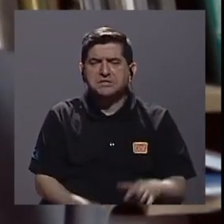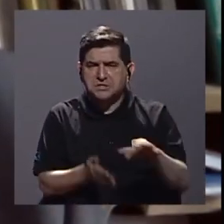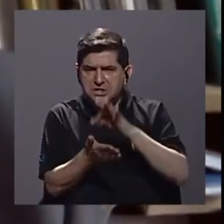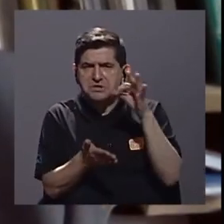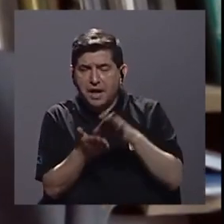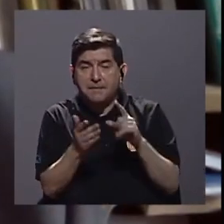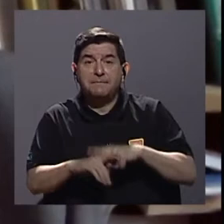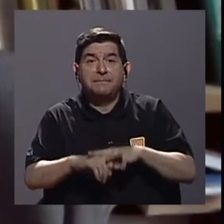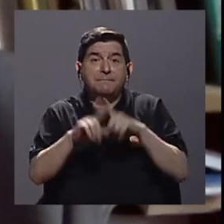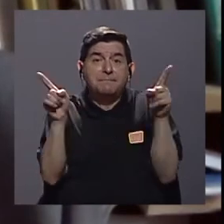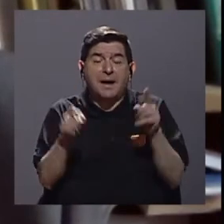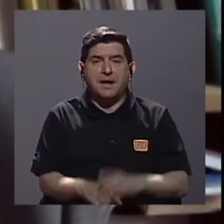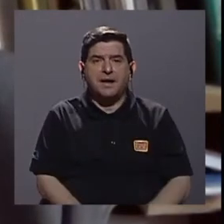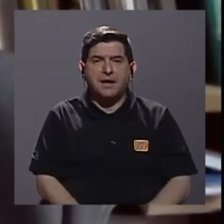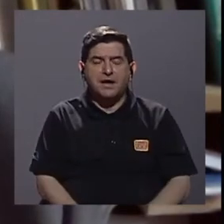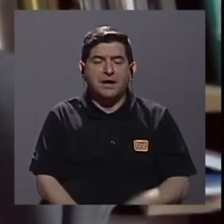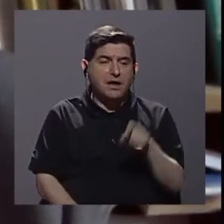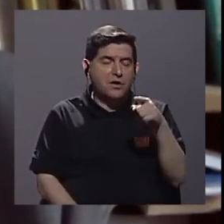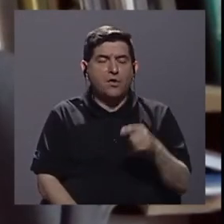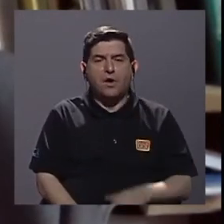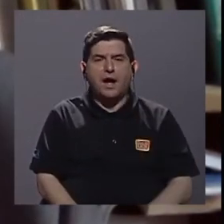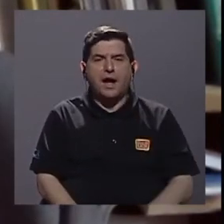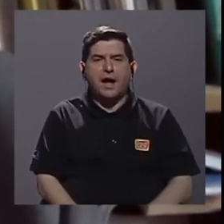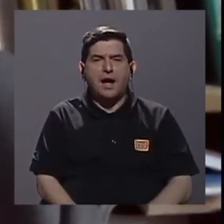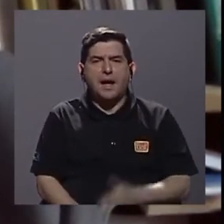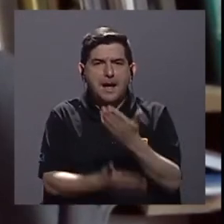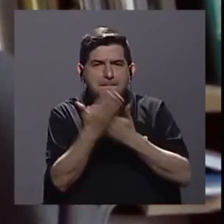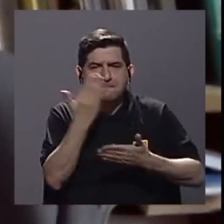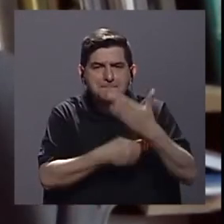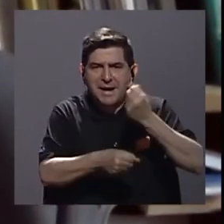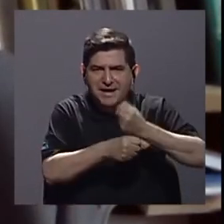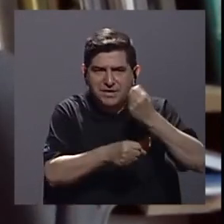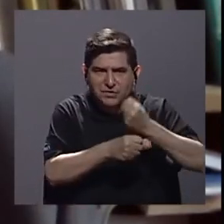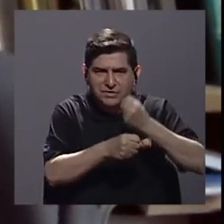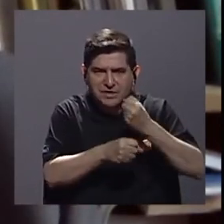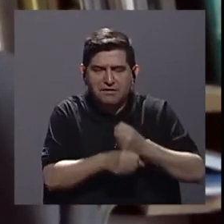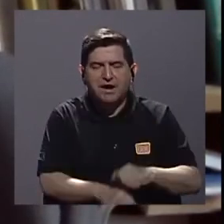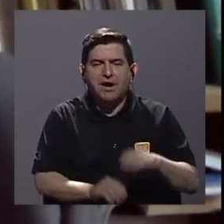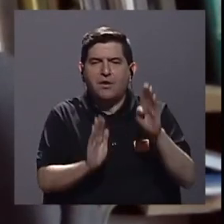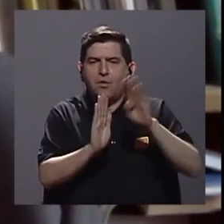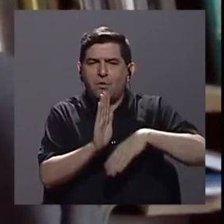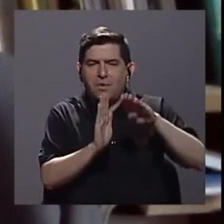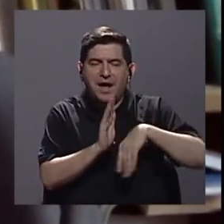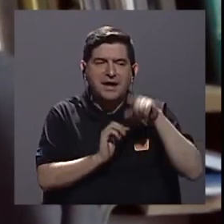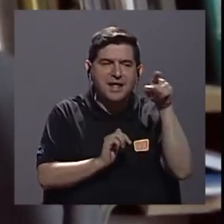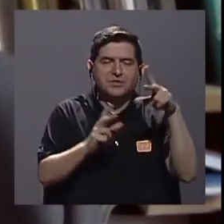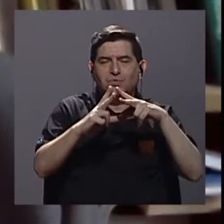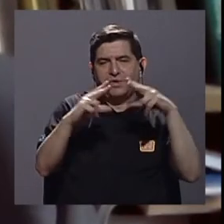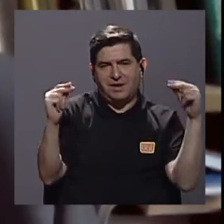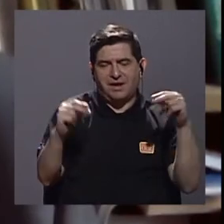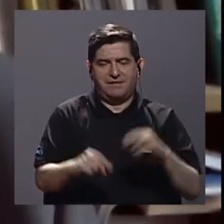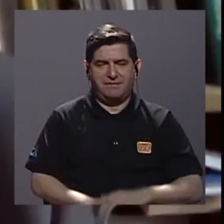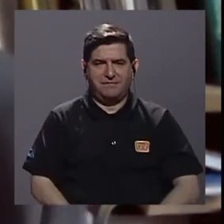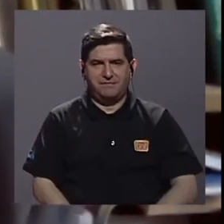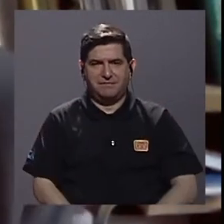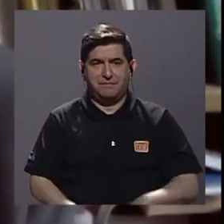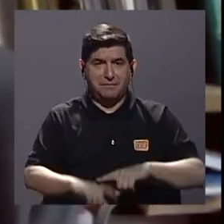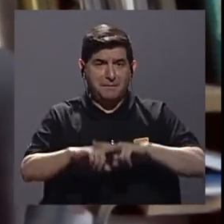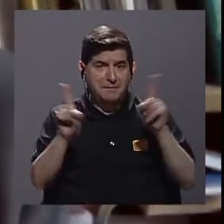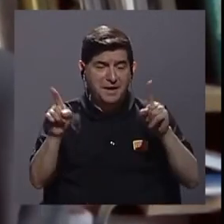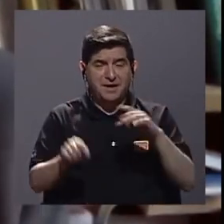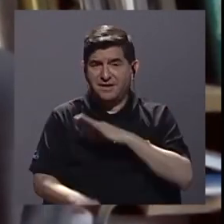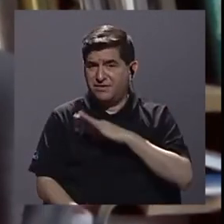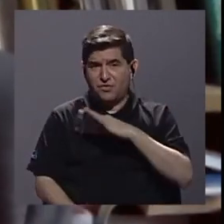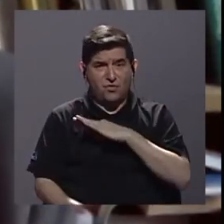Sin embargo, la mano de obra en Nicaragua es mucho más barata, por eso sale mucho más barato el frijol de Nicaragua. Pero eso no